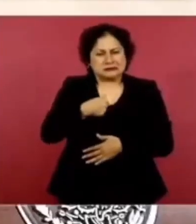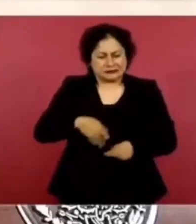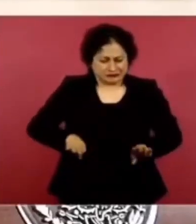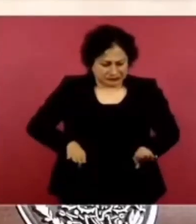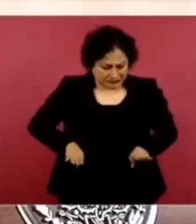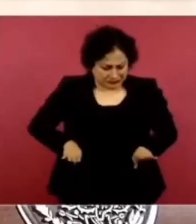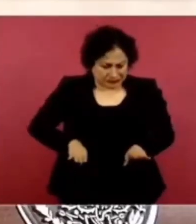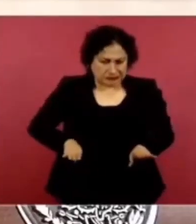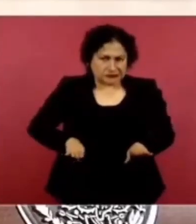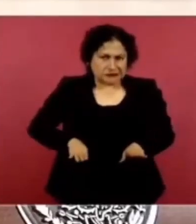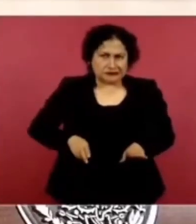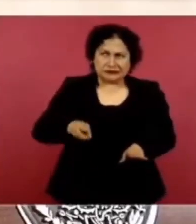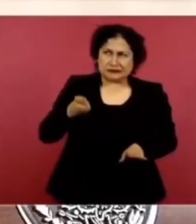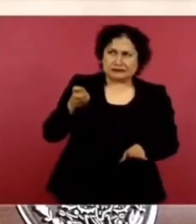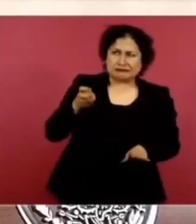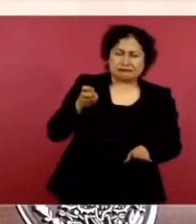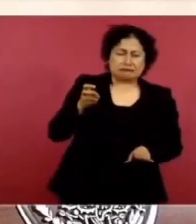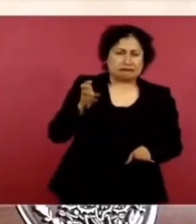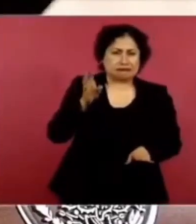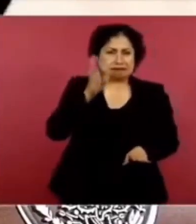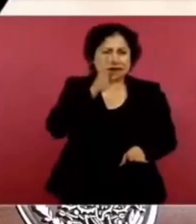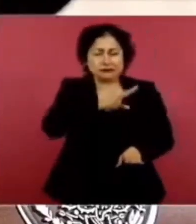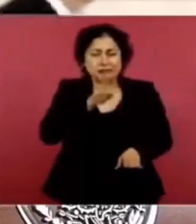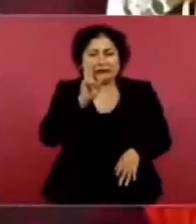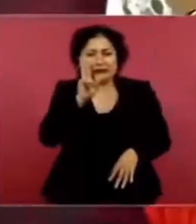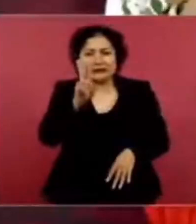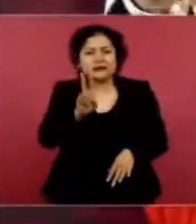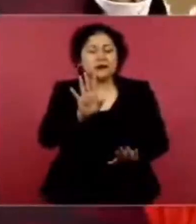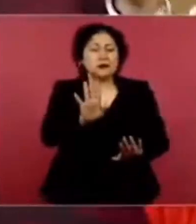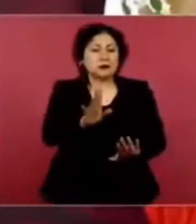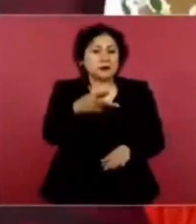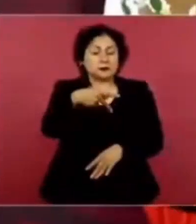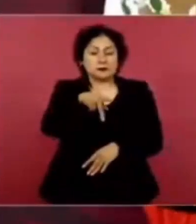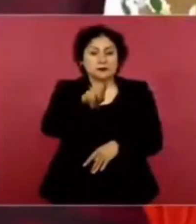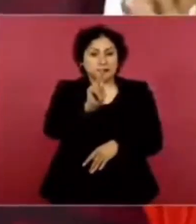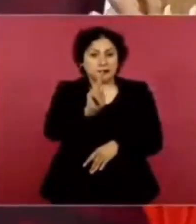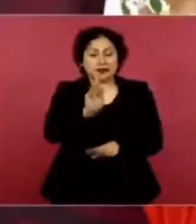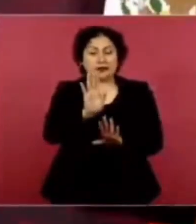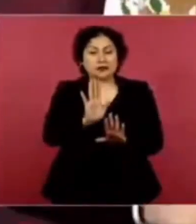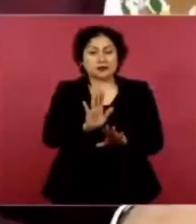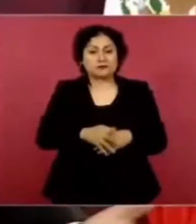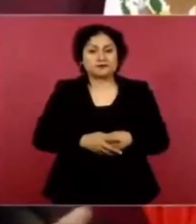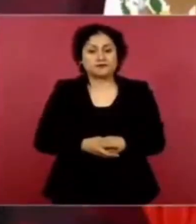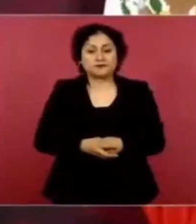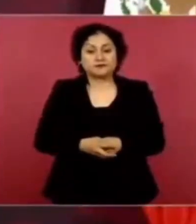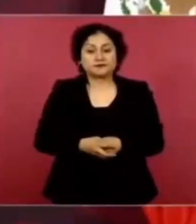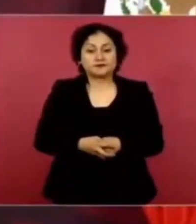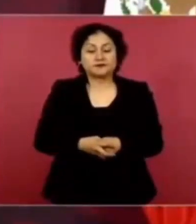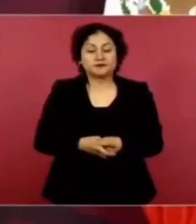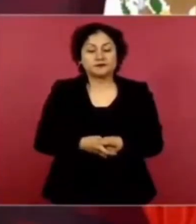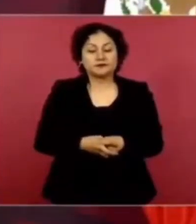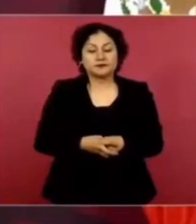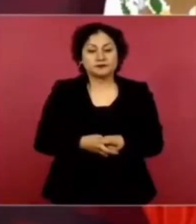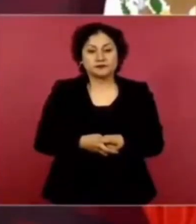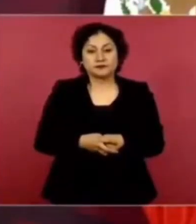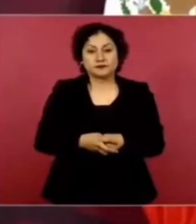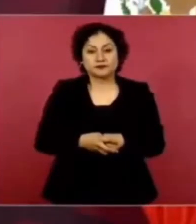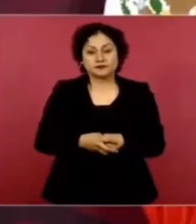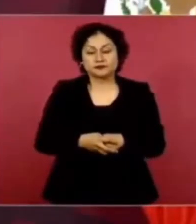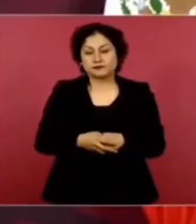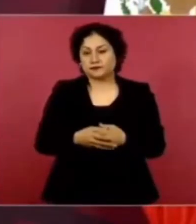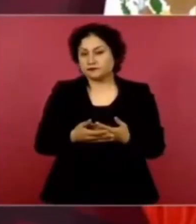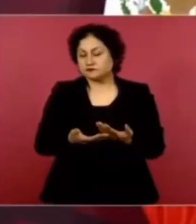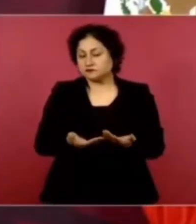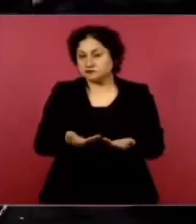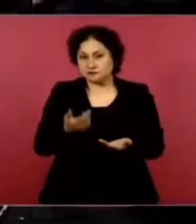pero estamos